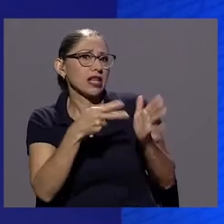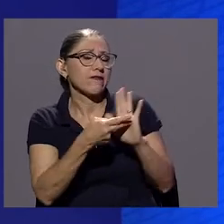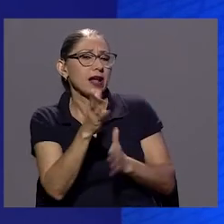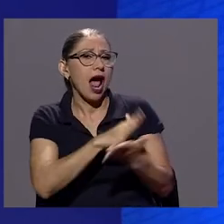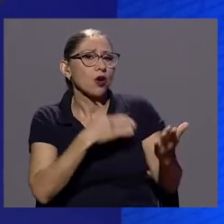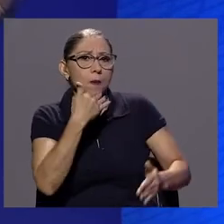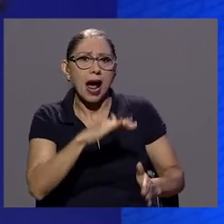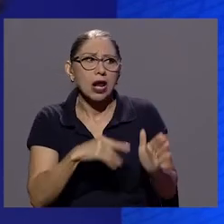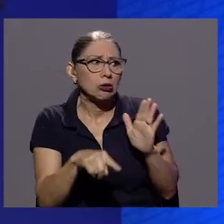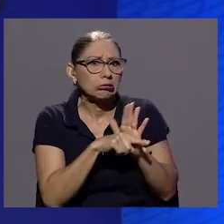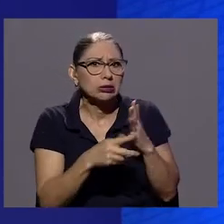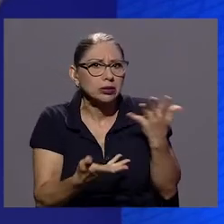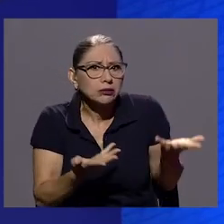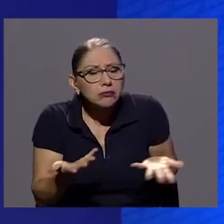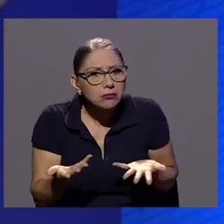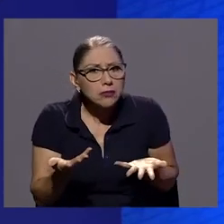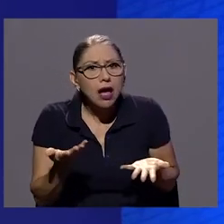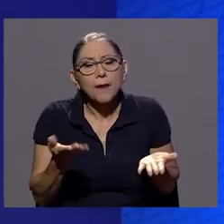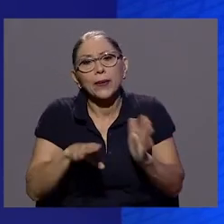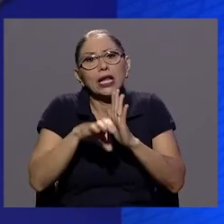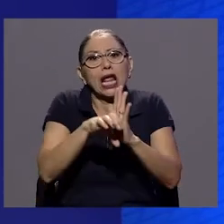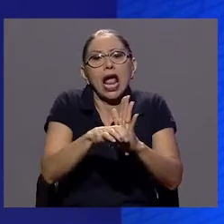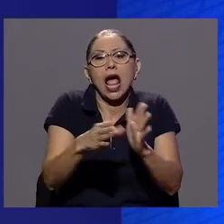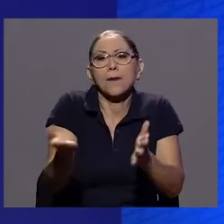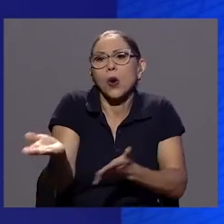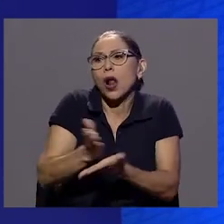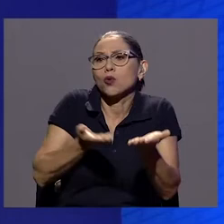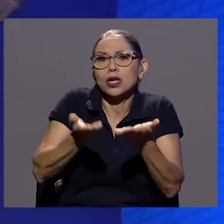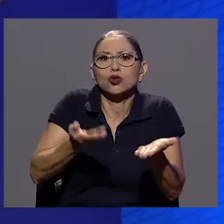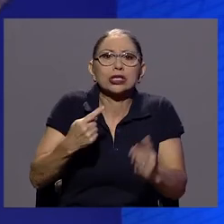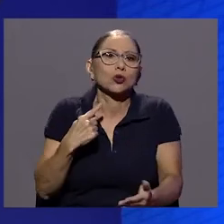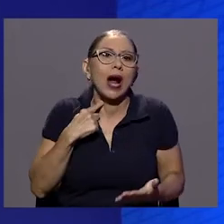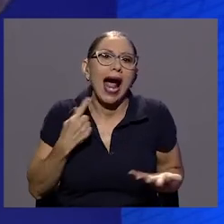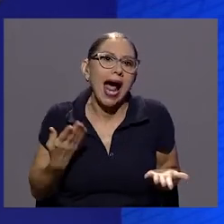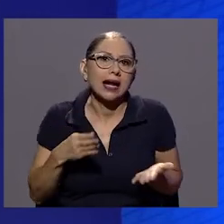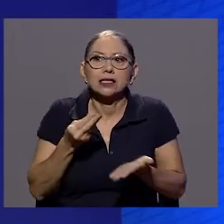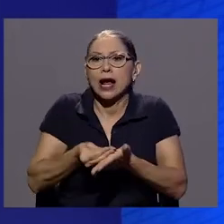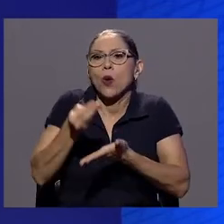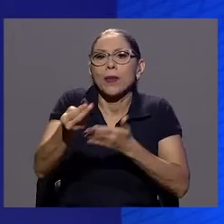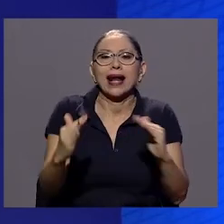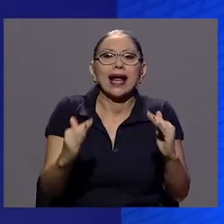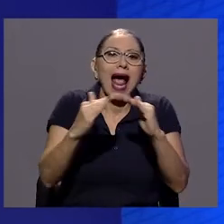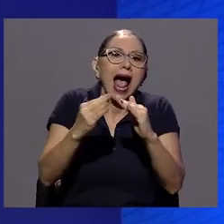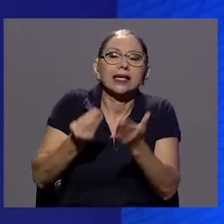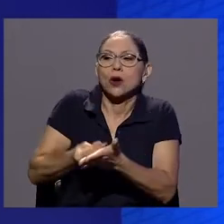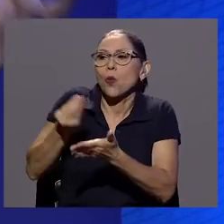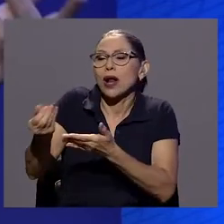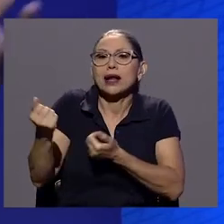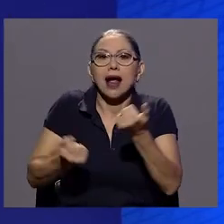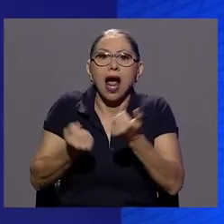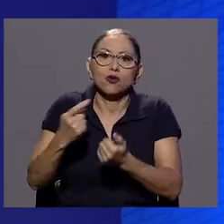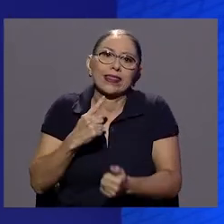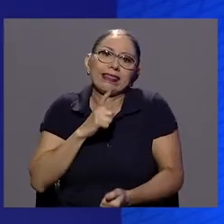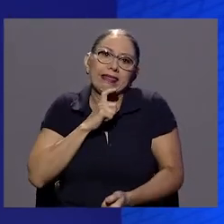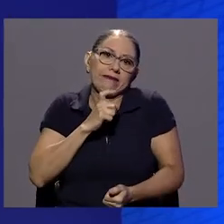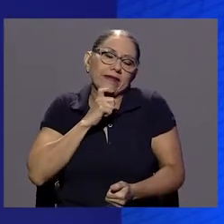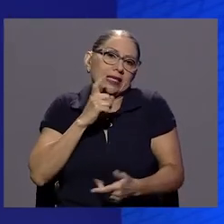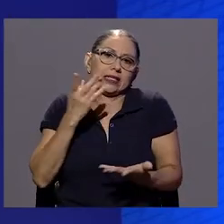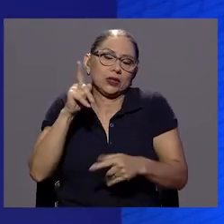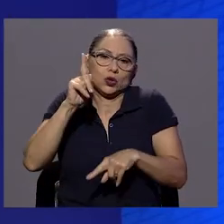cuando se trata de bienes muy caros, como una casa o un carro, pues difícilmente se podrían adquirir de otra manera.